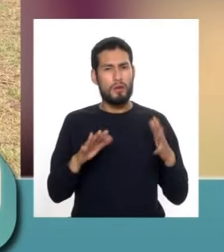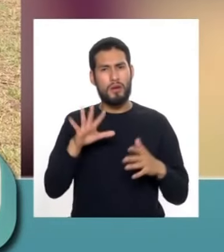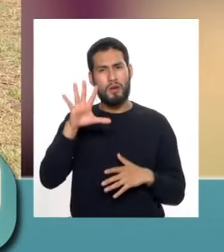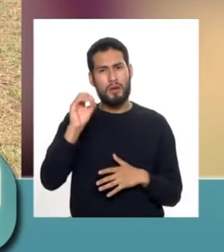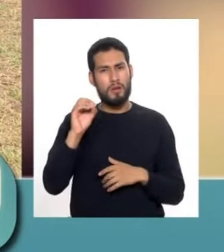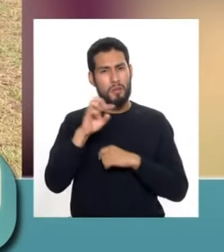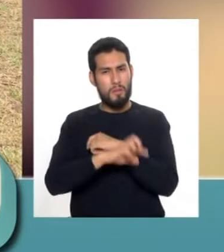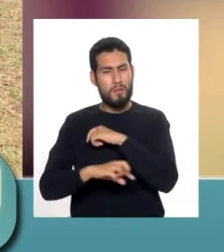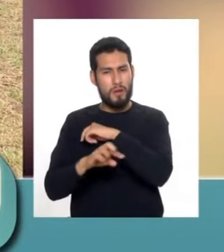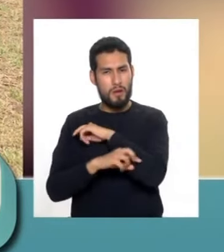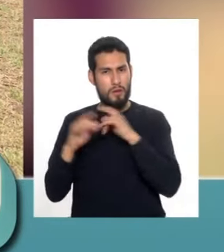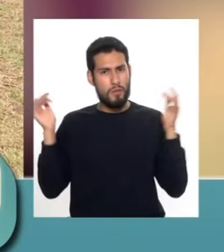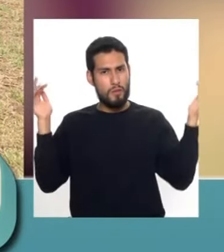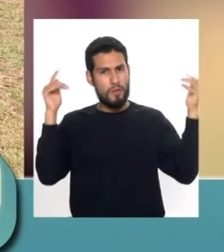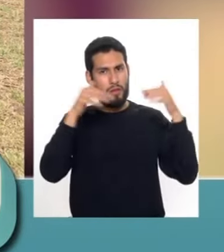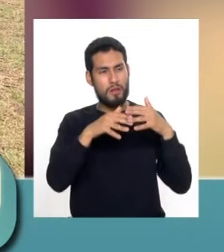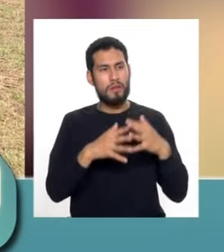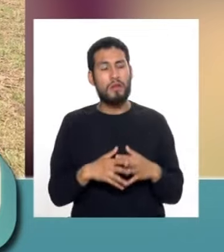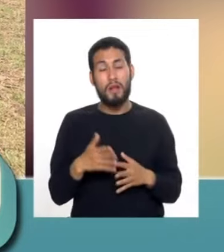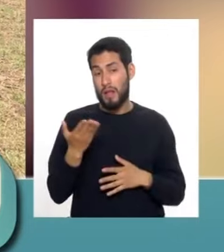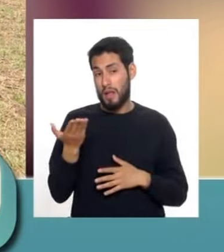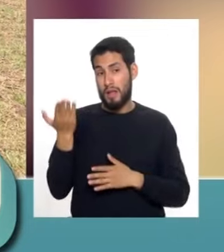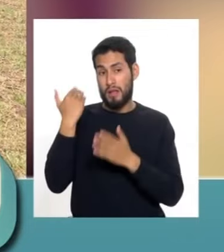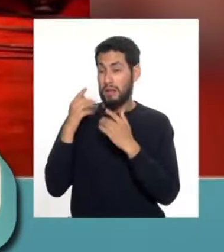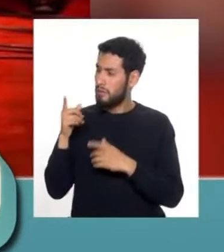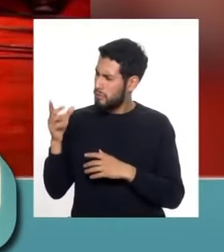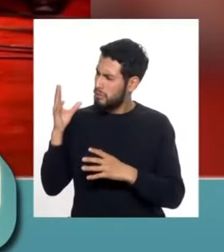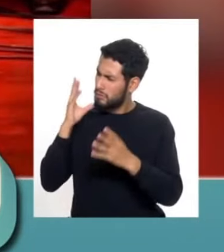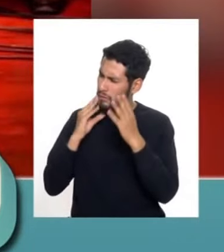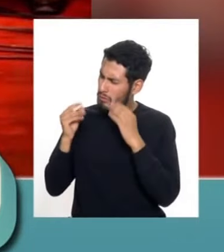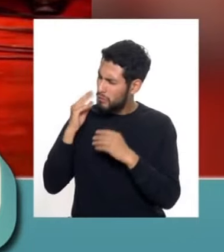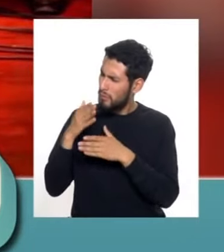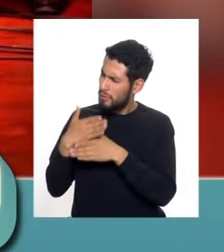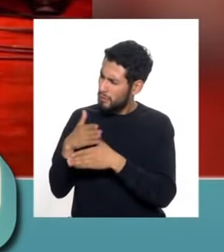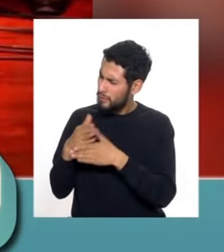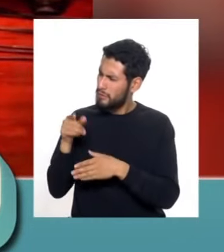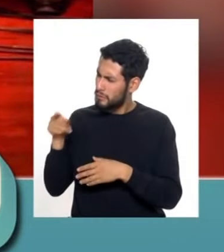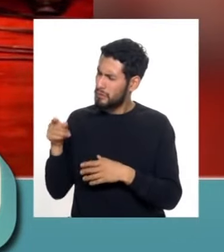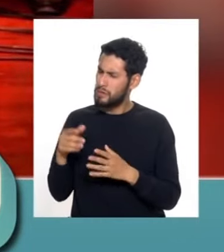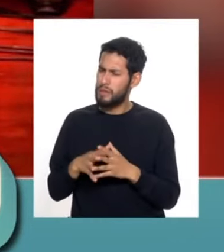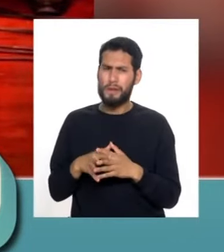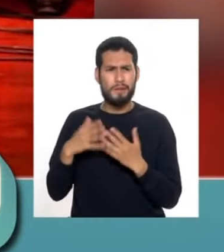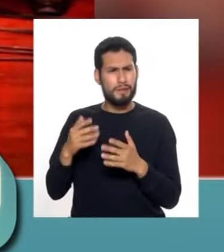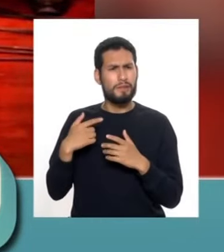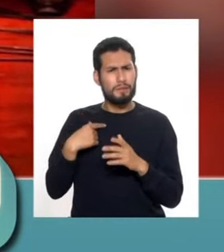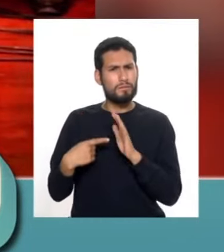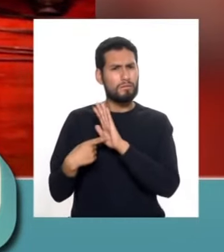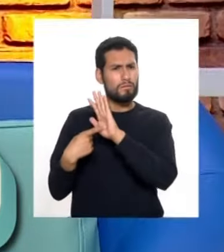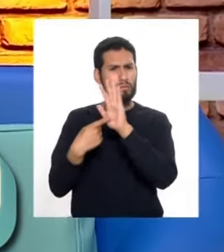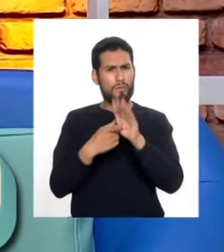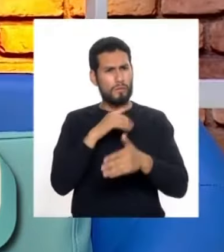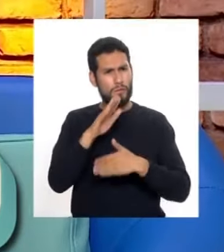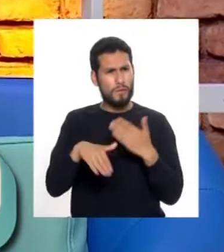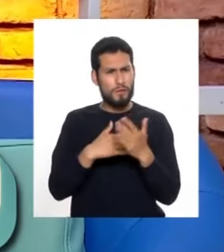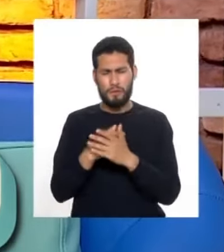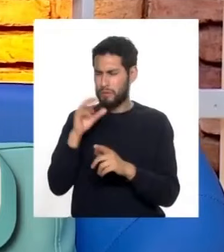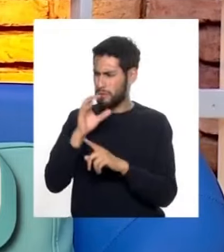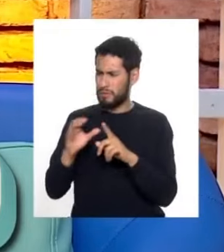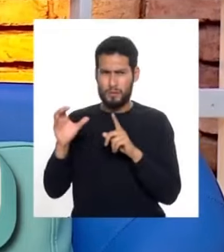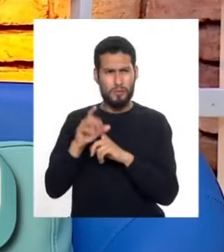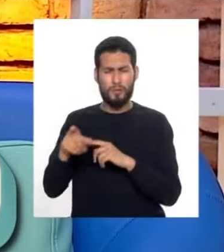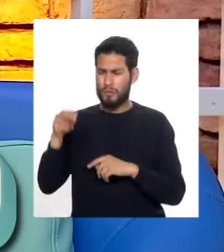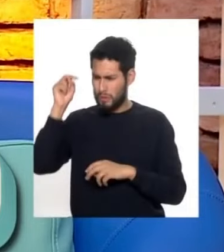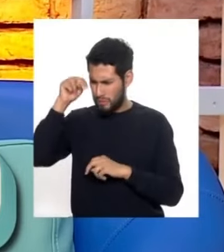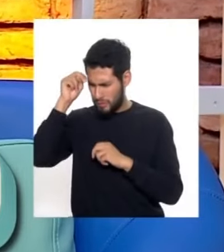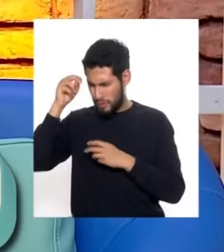50 países. ¿Cómo la experiencia de compartir escenario, además de transmitir toda esta cultura a